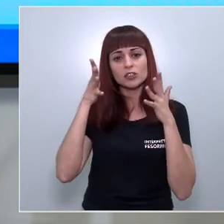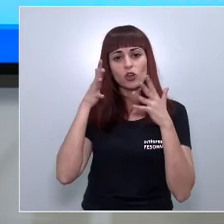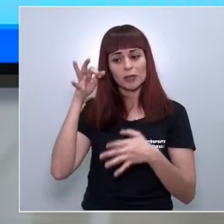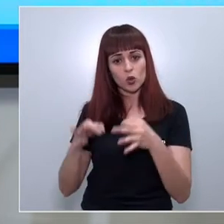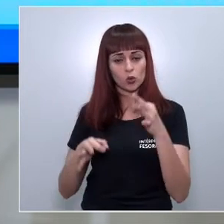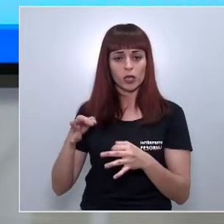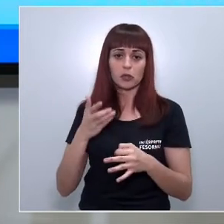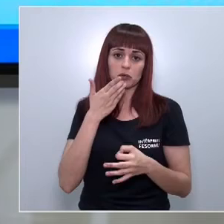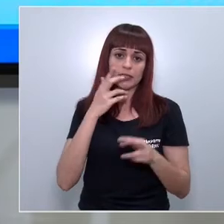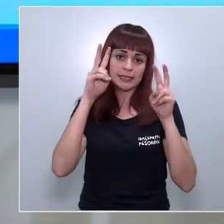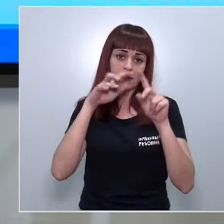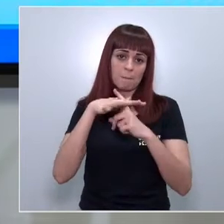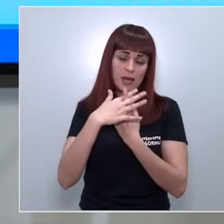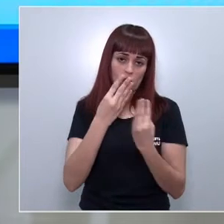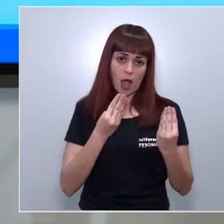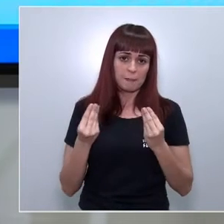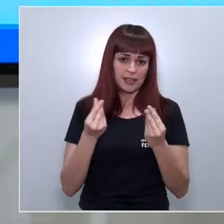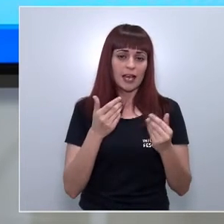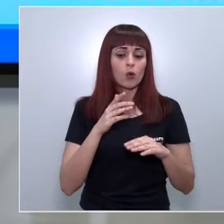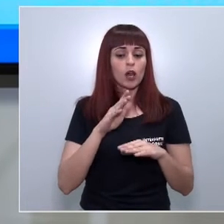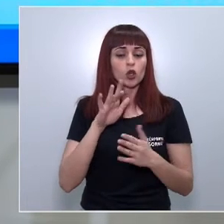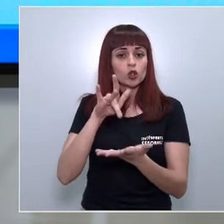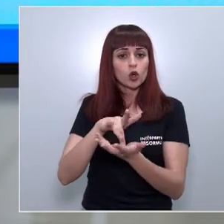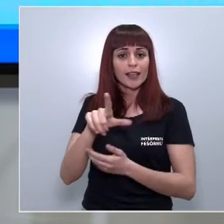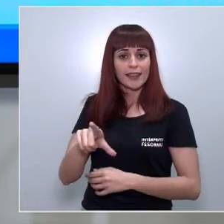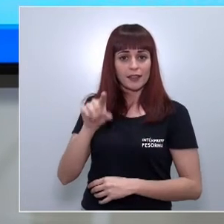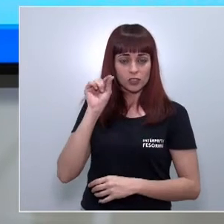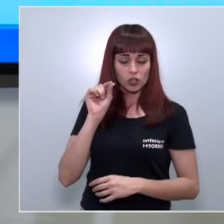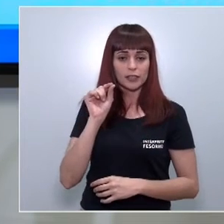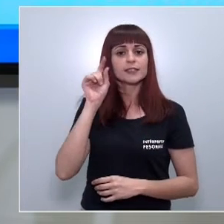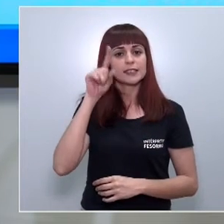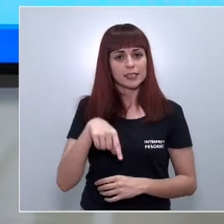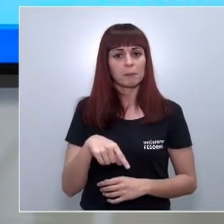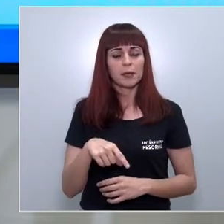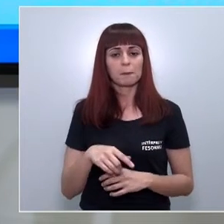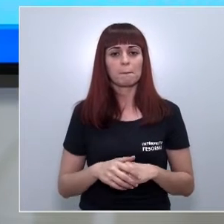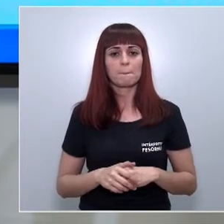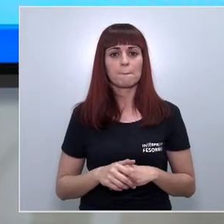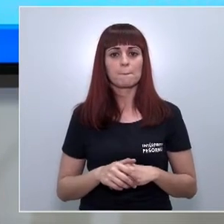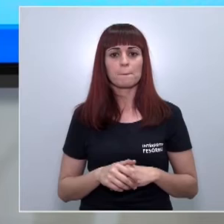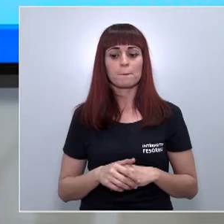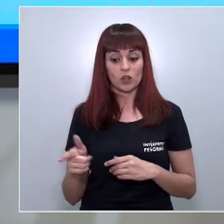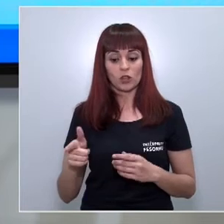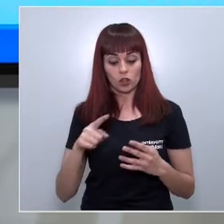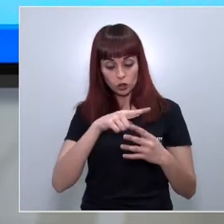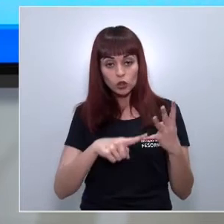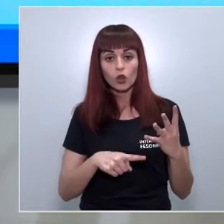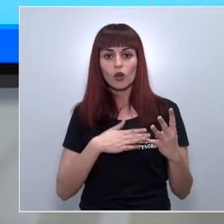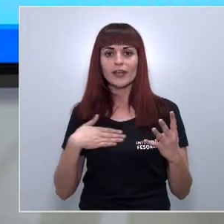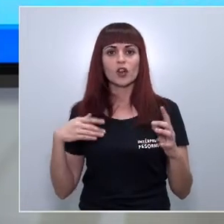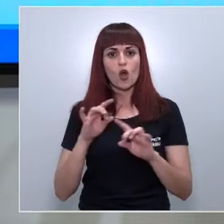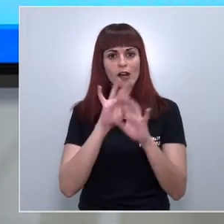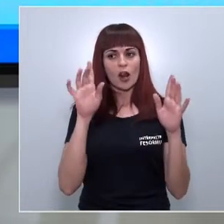implementación de aspectos medioambientales en la toma de decisiones y elimina duplicidades. Todo ello quiero que quede muy claro